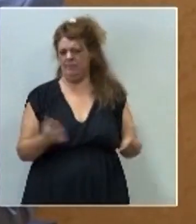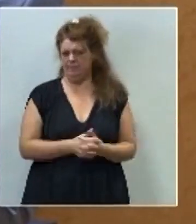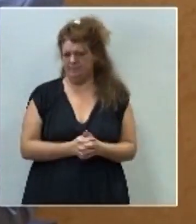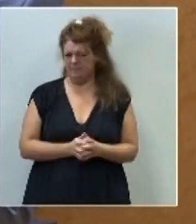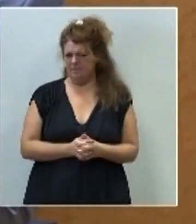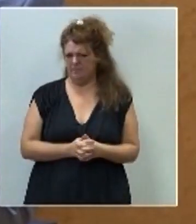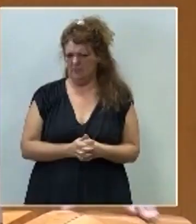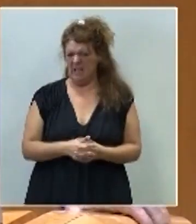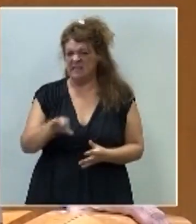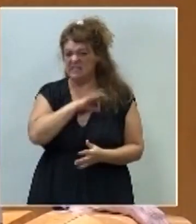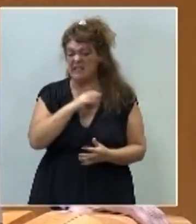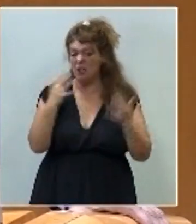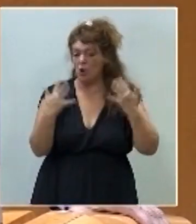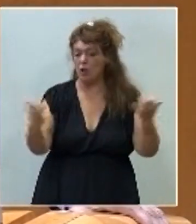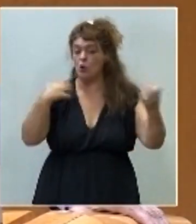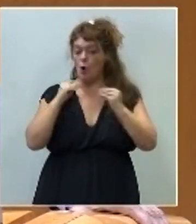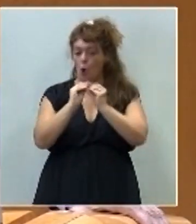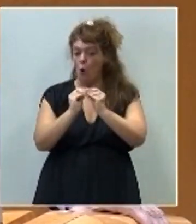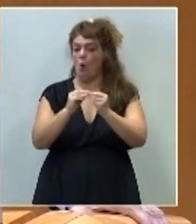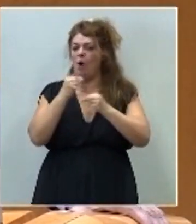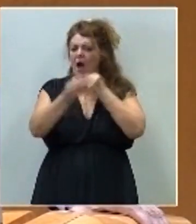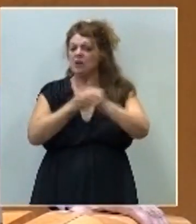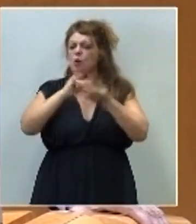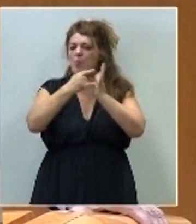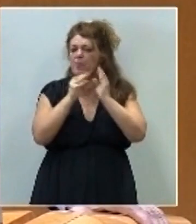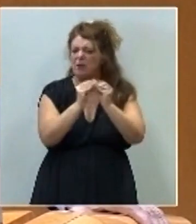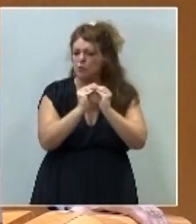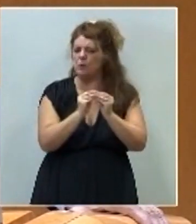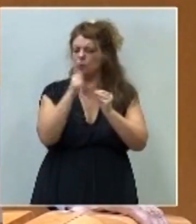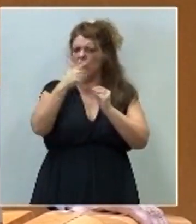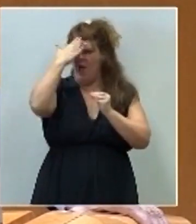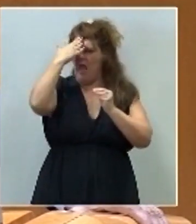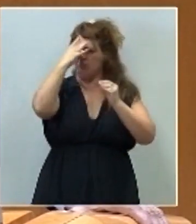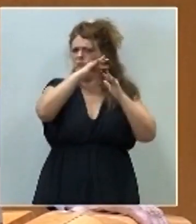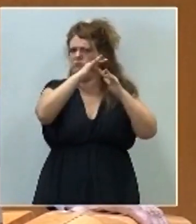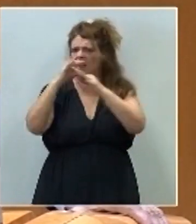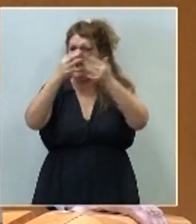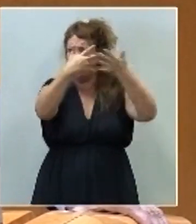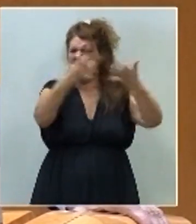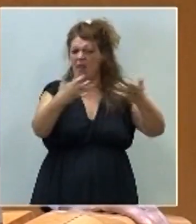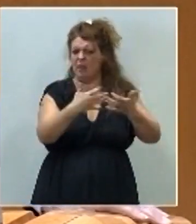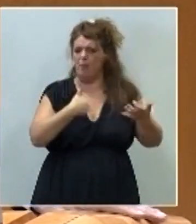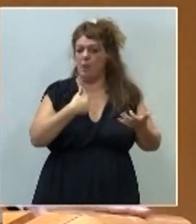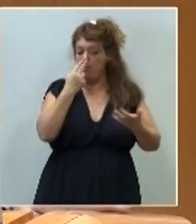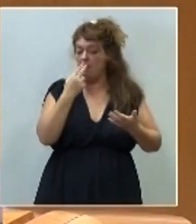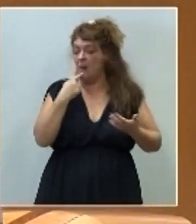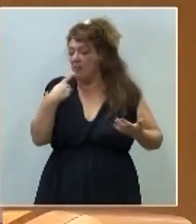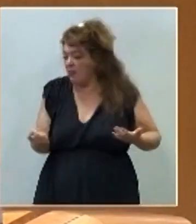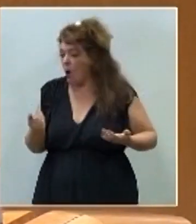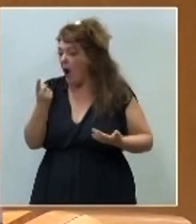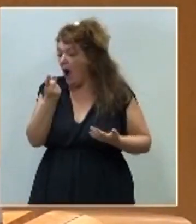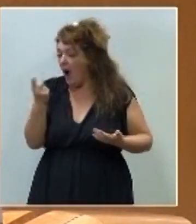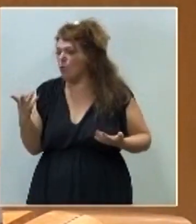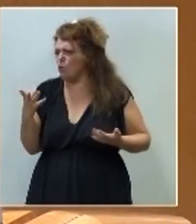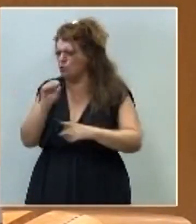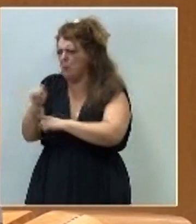Señoría, mire, yo he participado en la elaboración de bastantes presupuestos y he liderado la redacción de algunos de ellos, permítame decirle que de algunos más